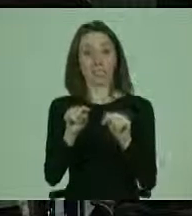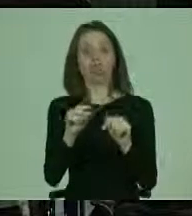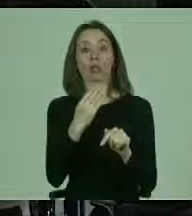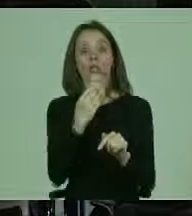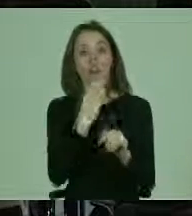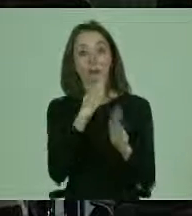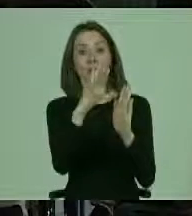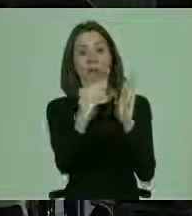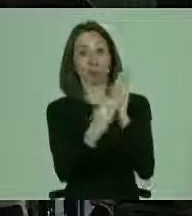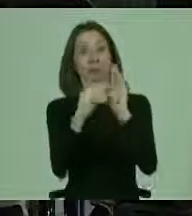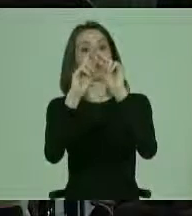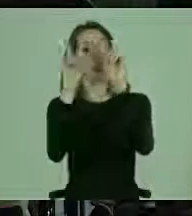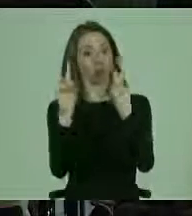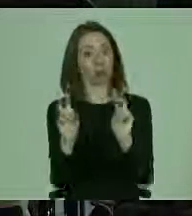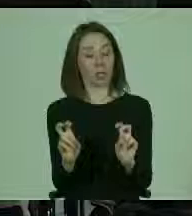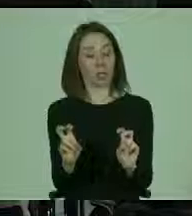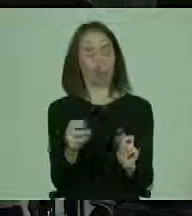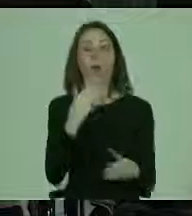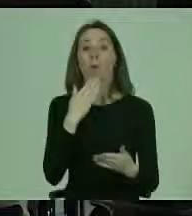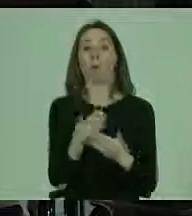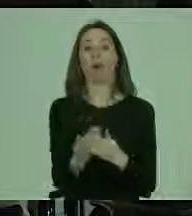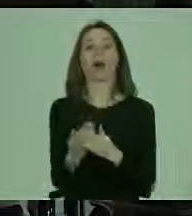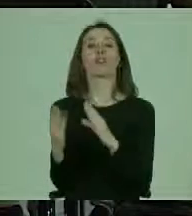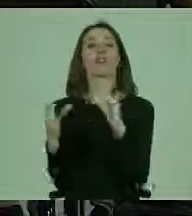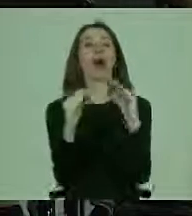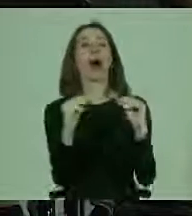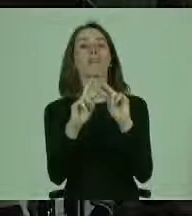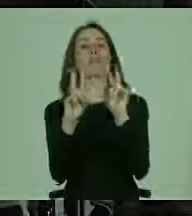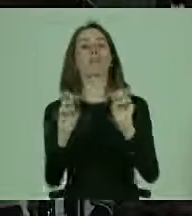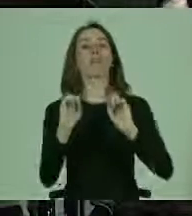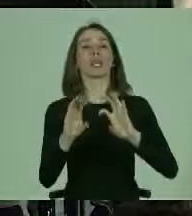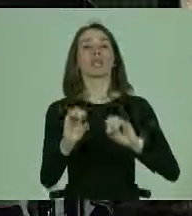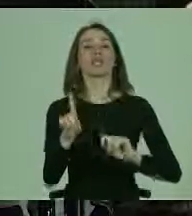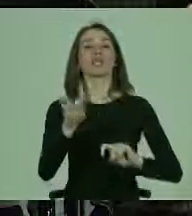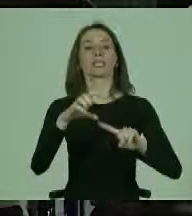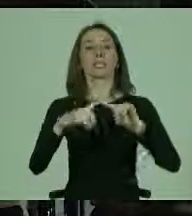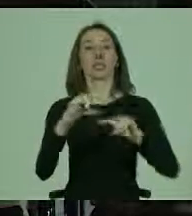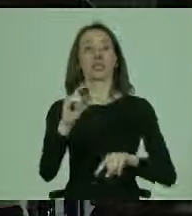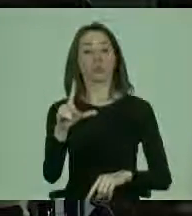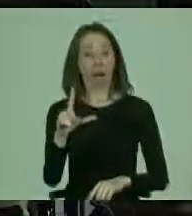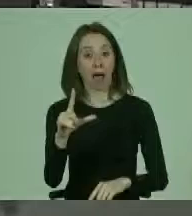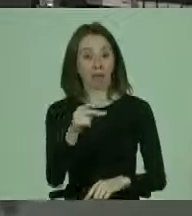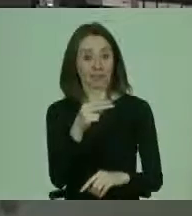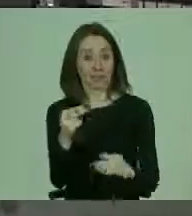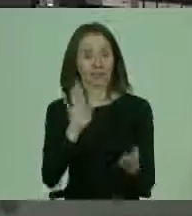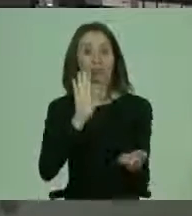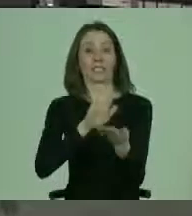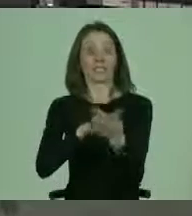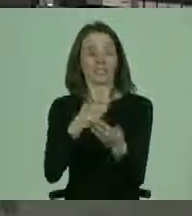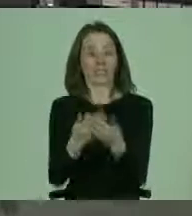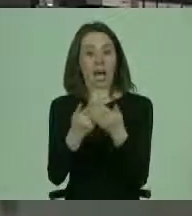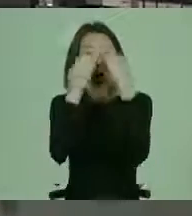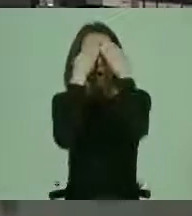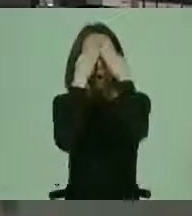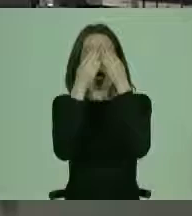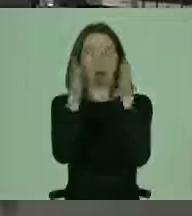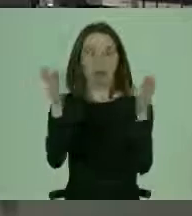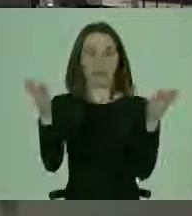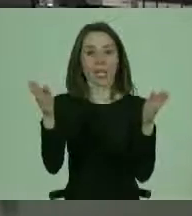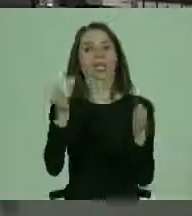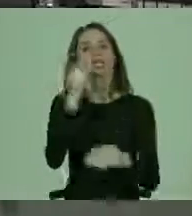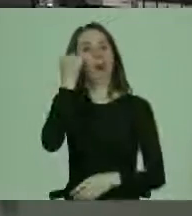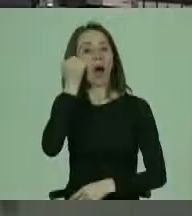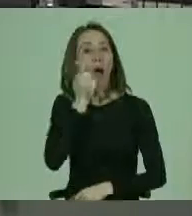a tener que ser un tema porque cuando hablamos de la educación sexual sana, abierta, la